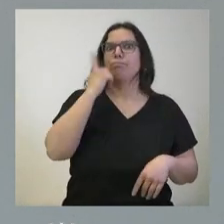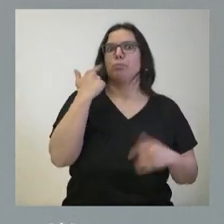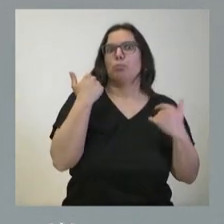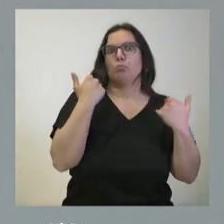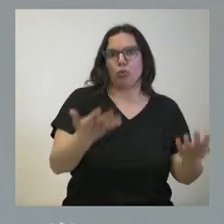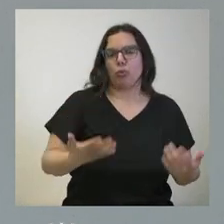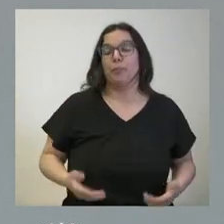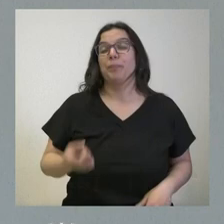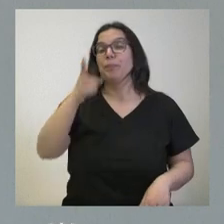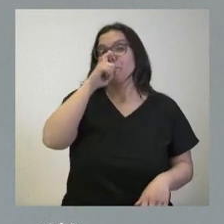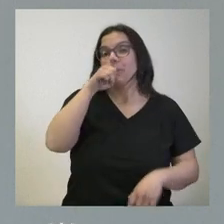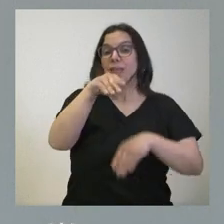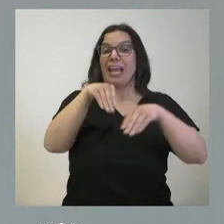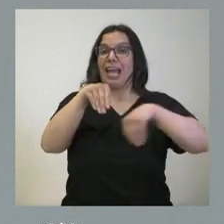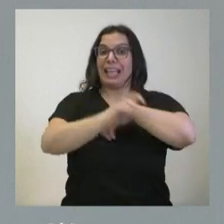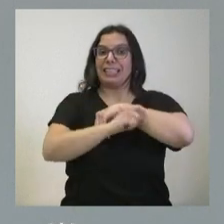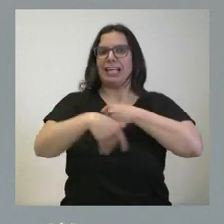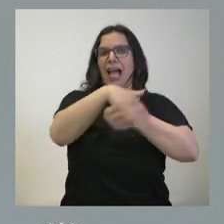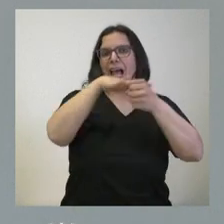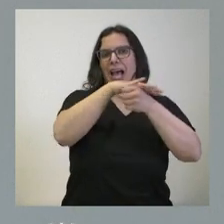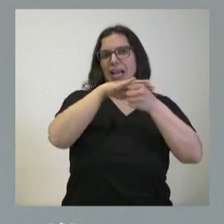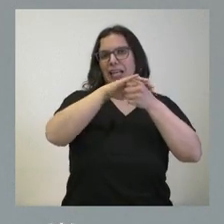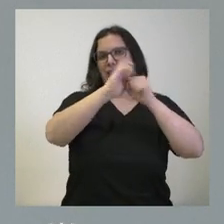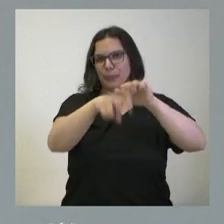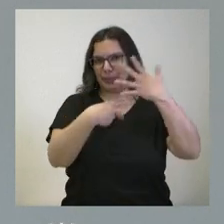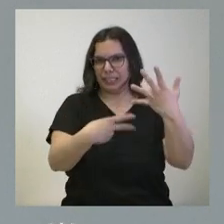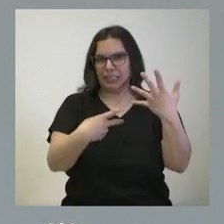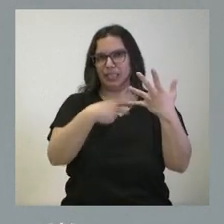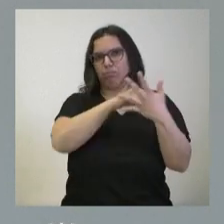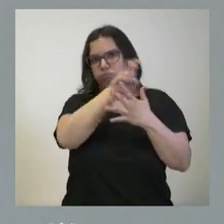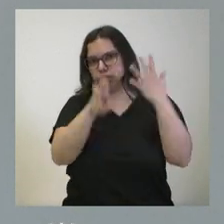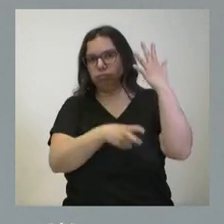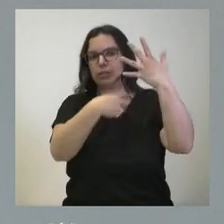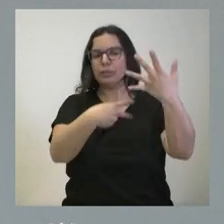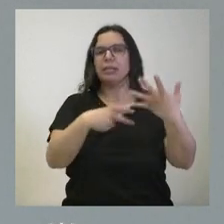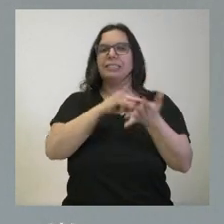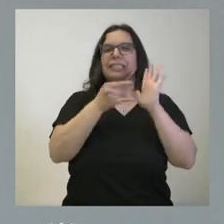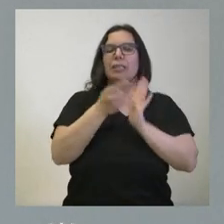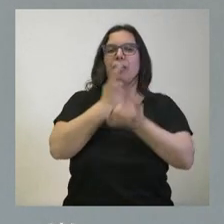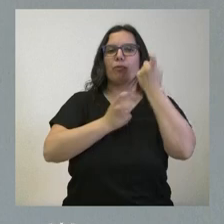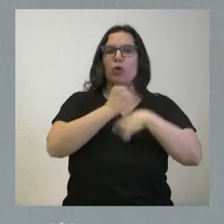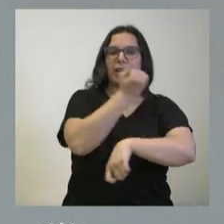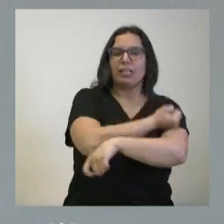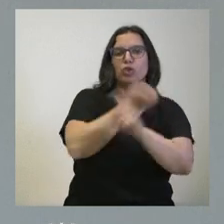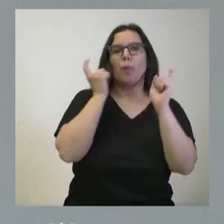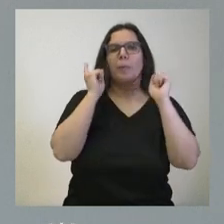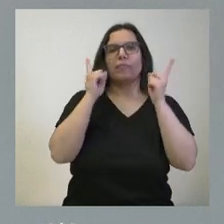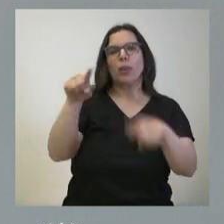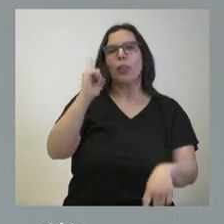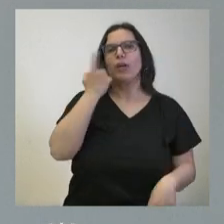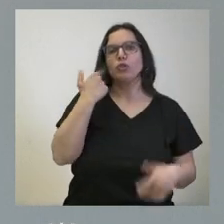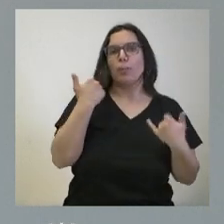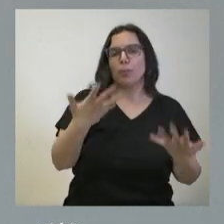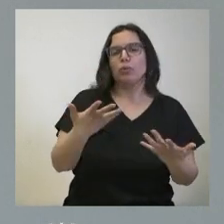estrategia tenía varias áreas, siete áreas estratégicas en concreto, sistema de información y registro, prevención y diagnóstico